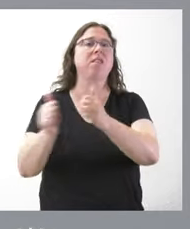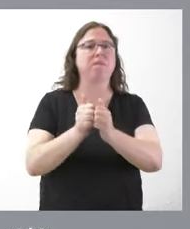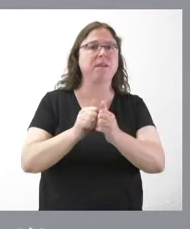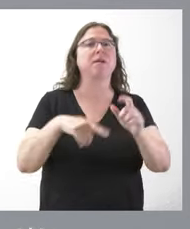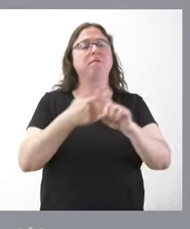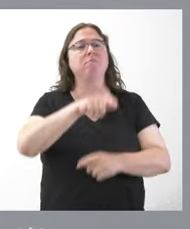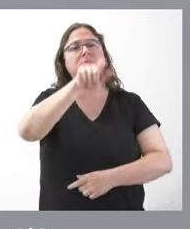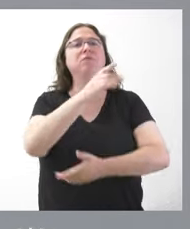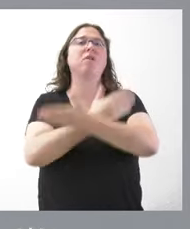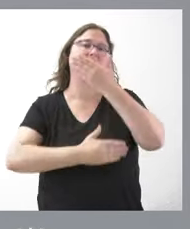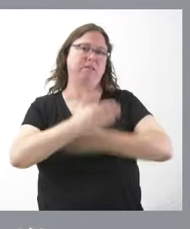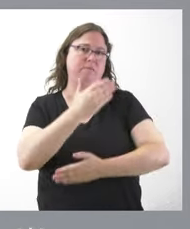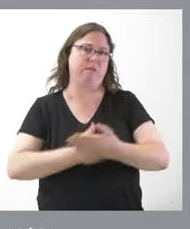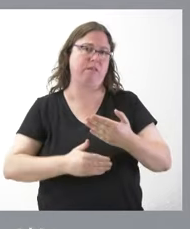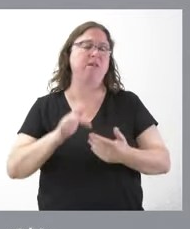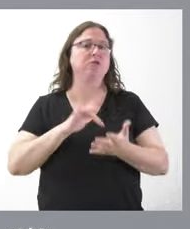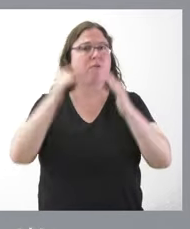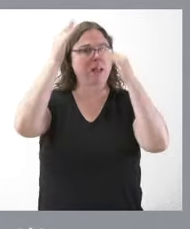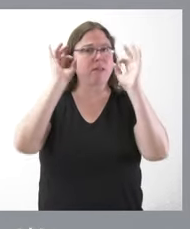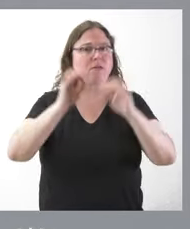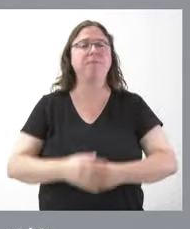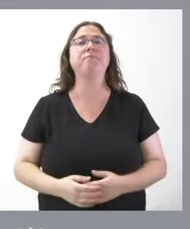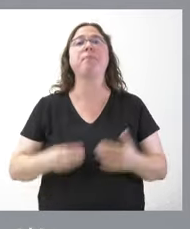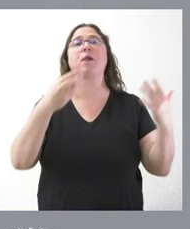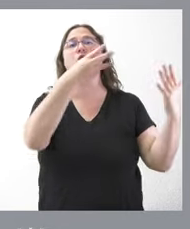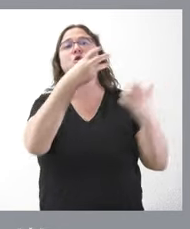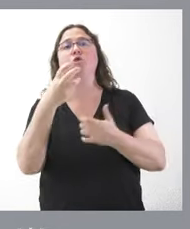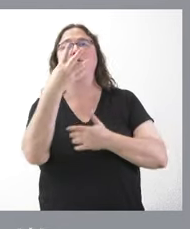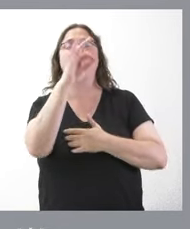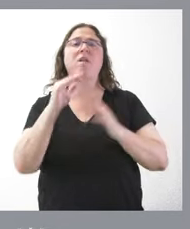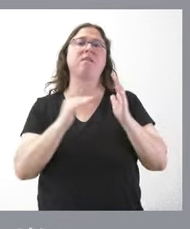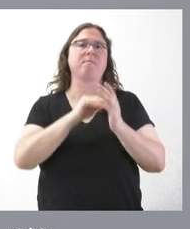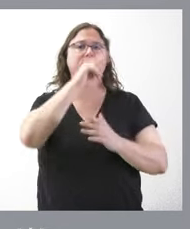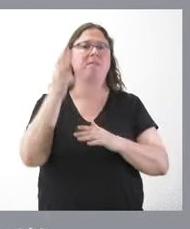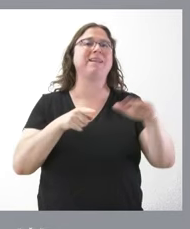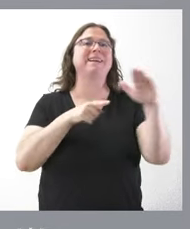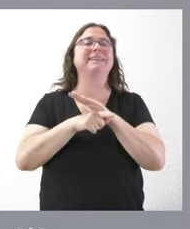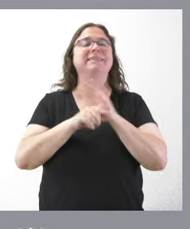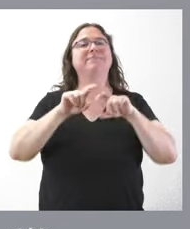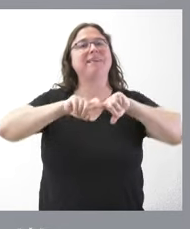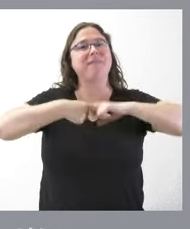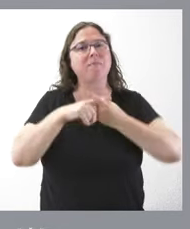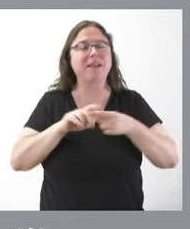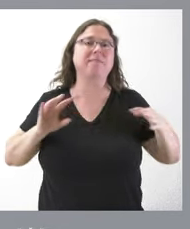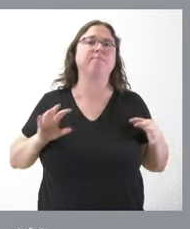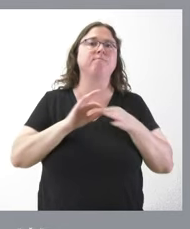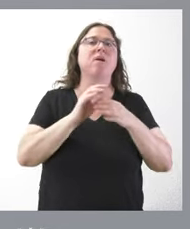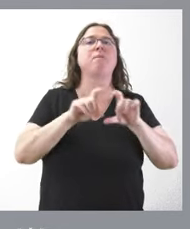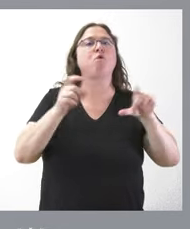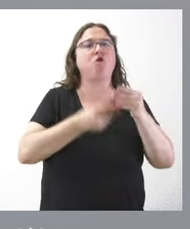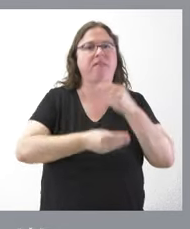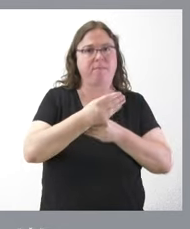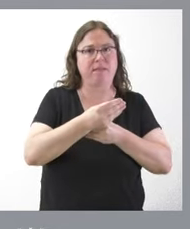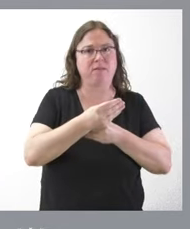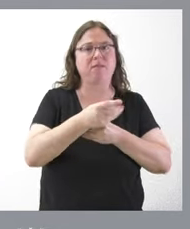personas con discapacidad, que merecen toda nueva extracción. 840.000 euros para la gestión de la tarjeta familia ligada al bono nacimiento. Se trata